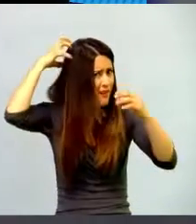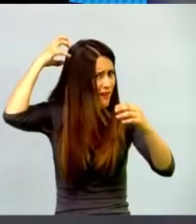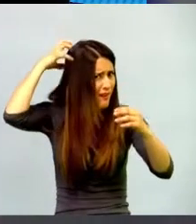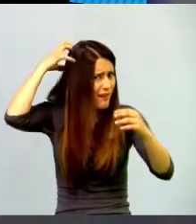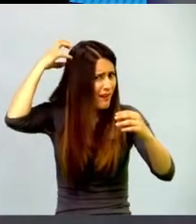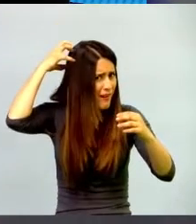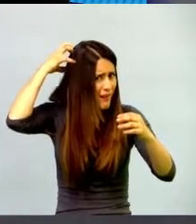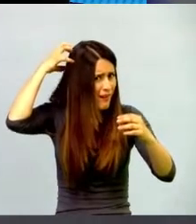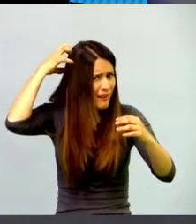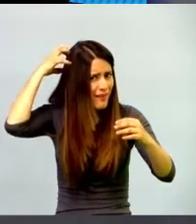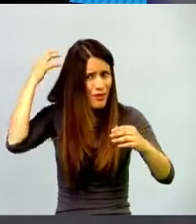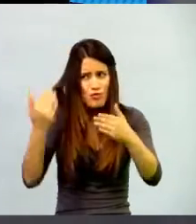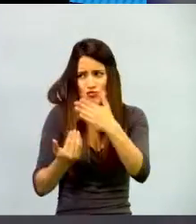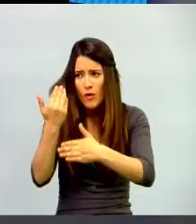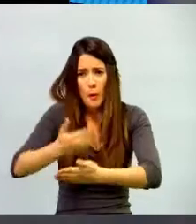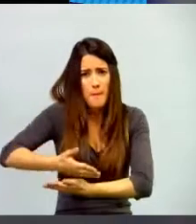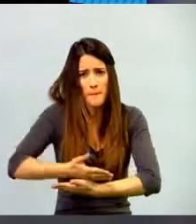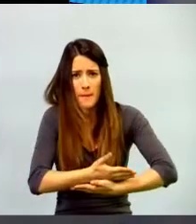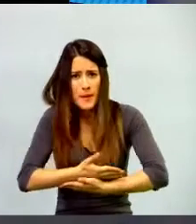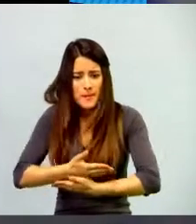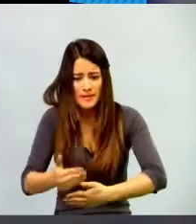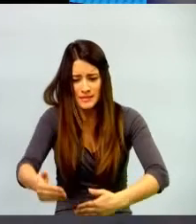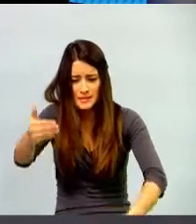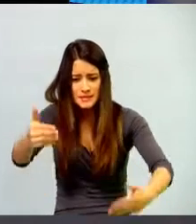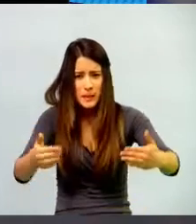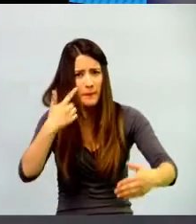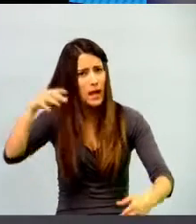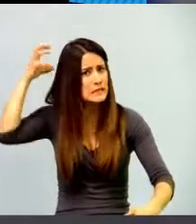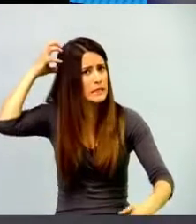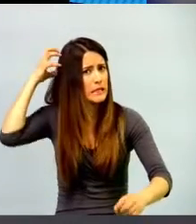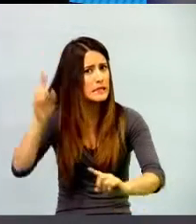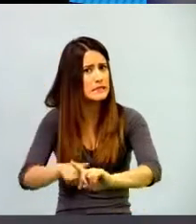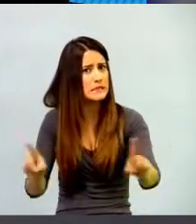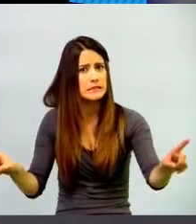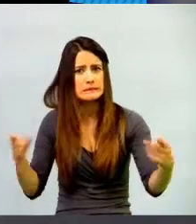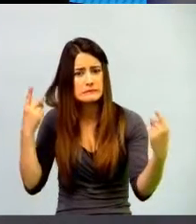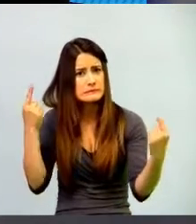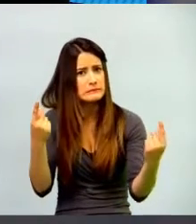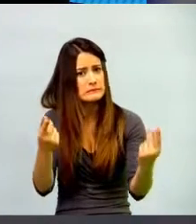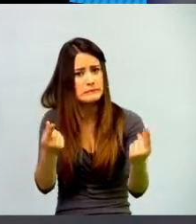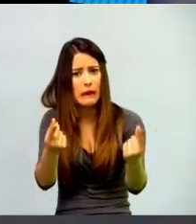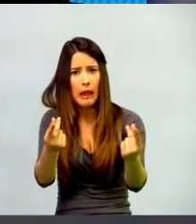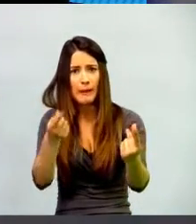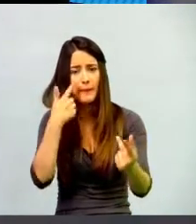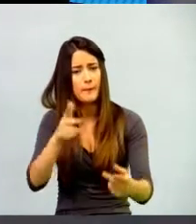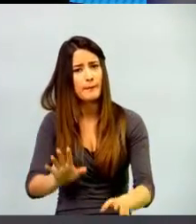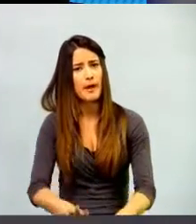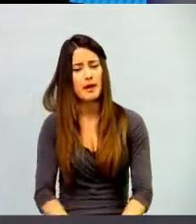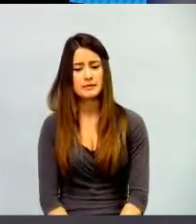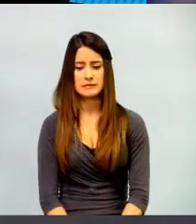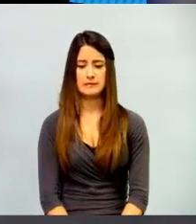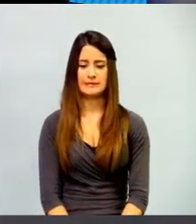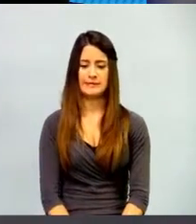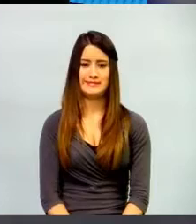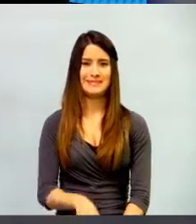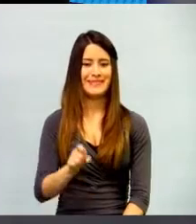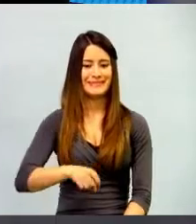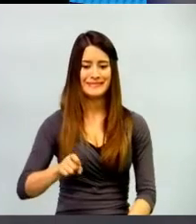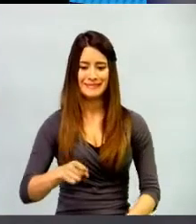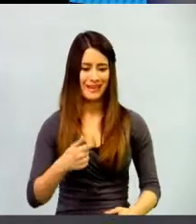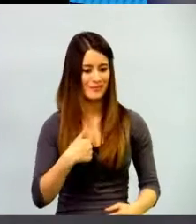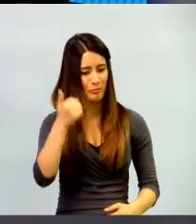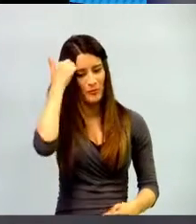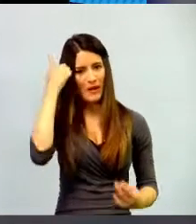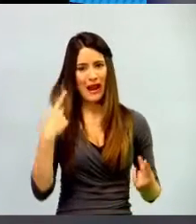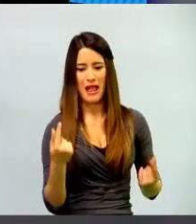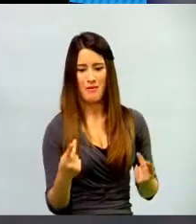este proceso de integrar la gamificación a las aulas de clase en la parte pedagógica a hacer que esos procesos